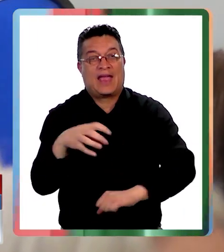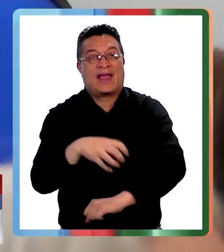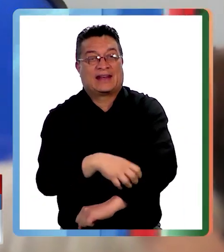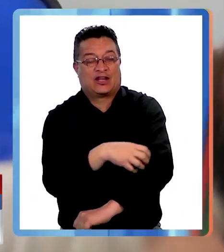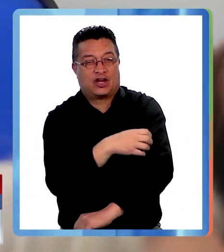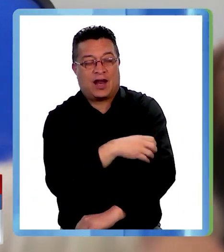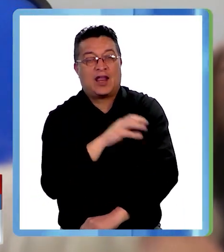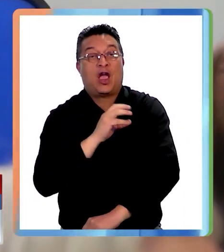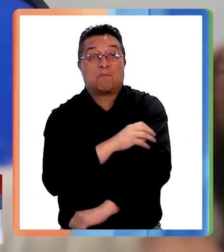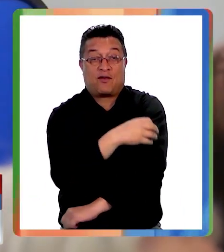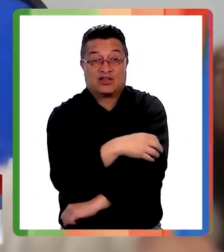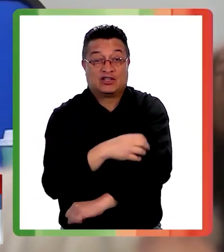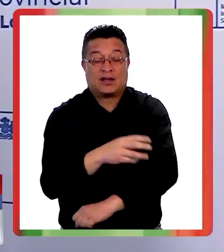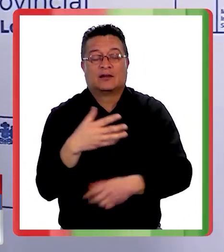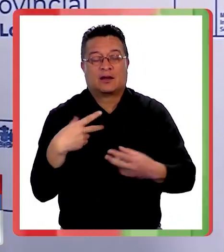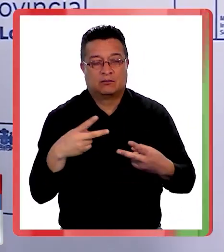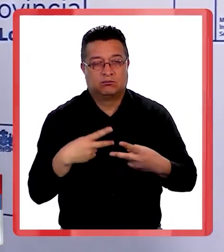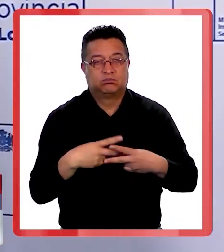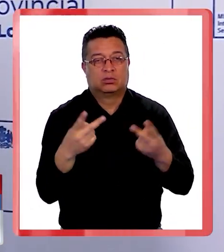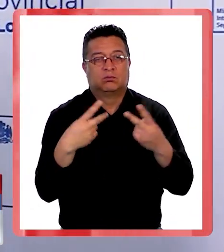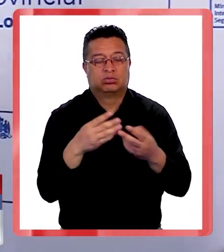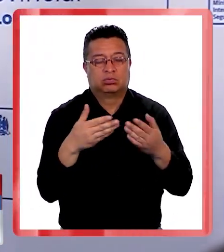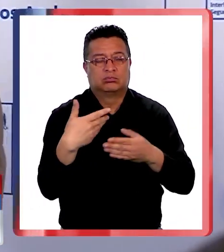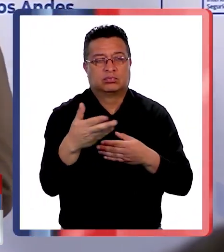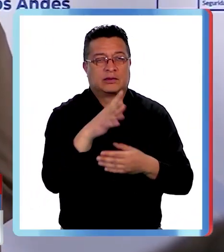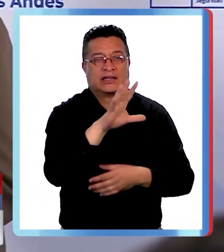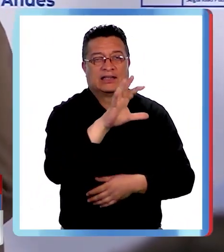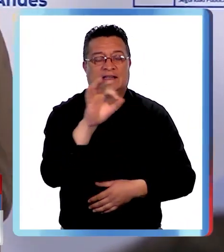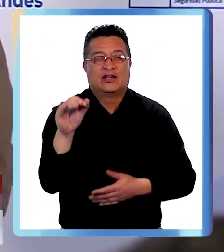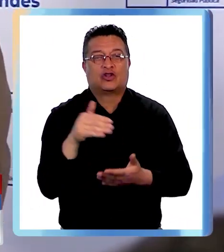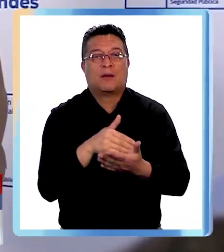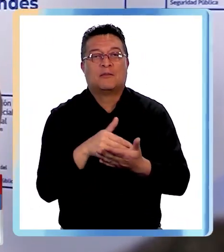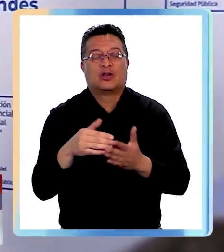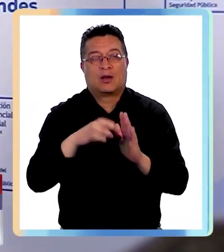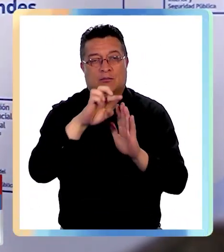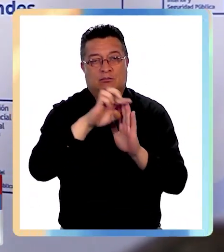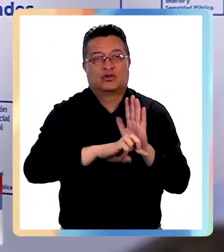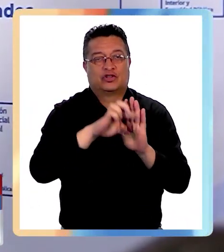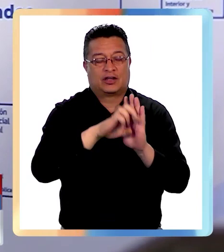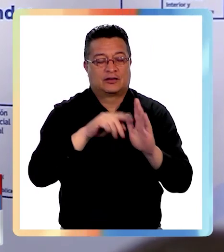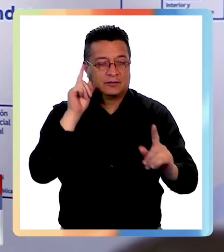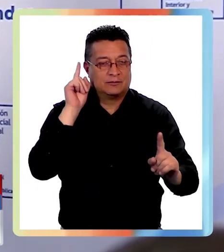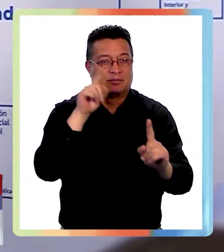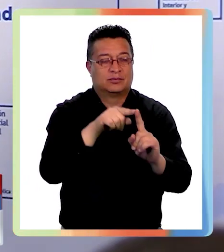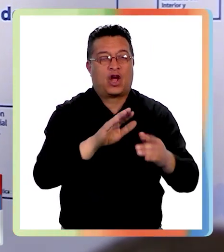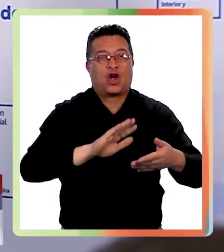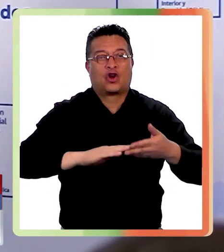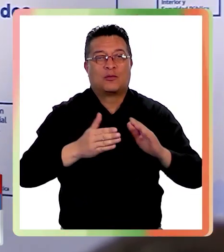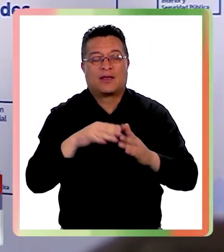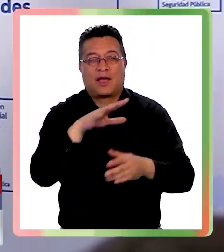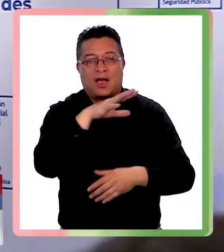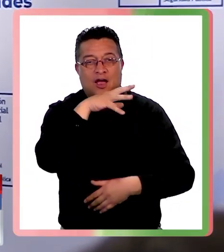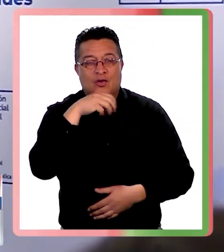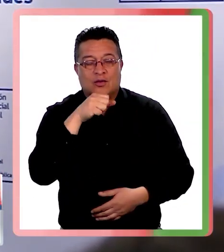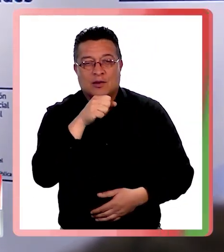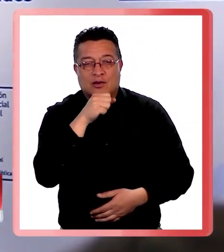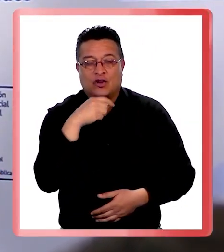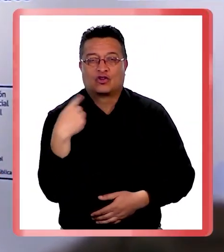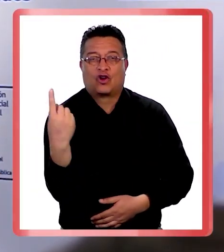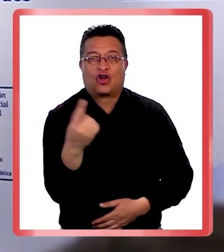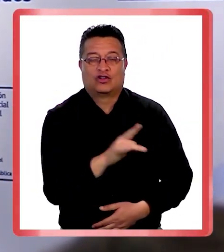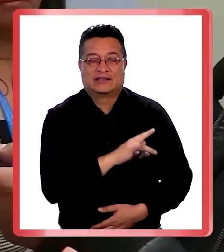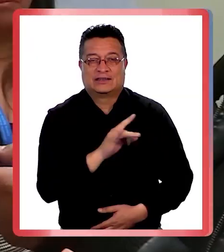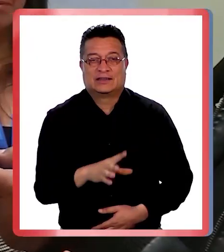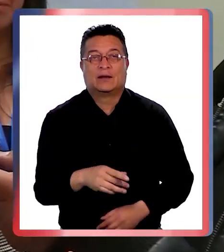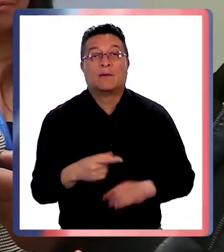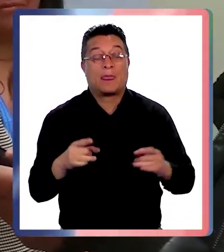regionales y provinciales, se dio a conocer que se distribuirán más de 500 millones para proyectos destinados a la comunidad de adultos mayores en todo el